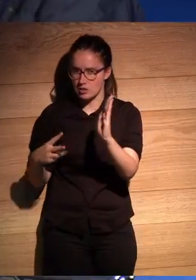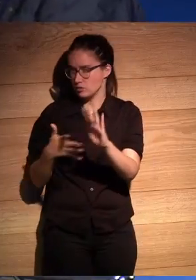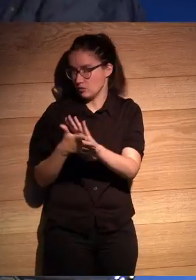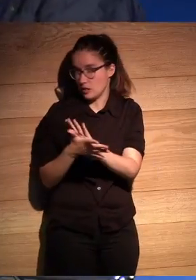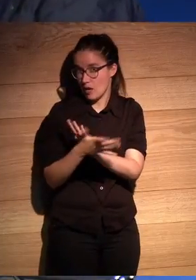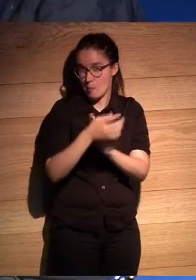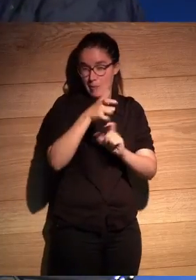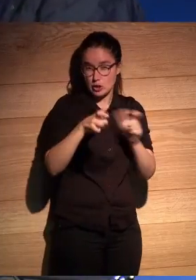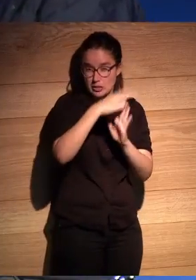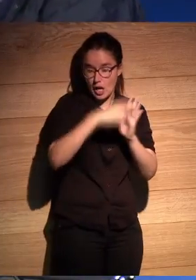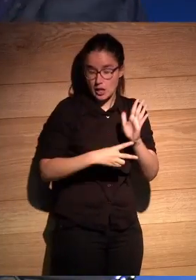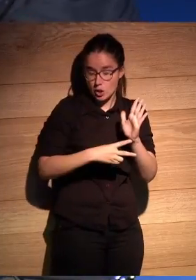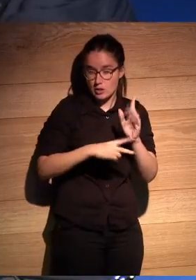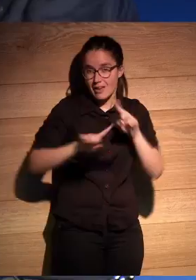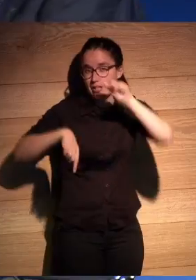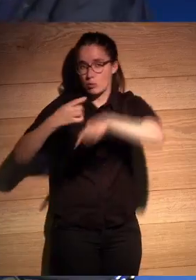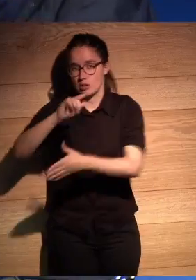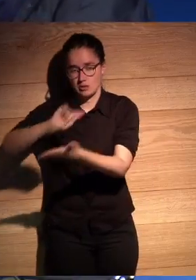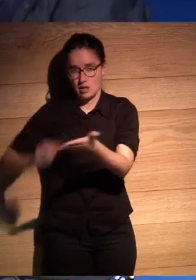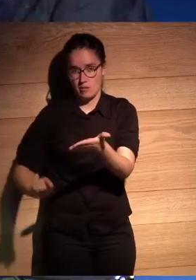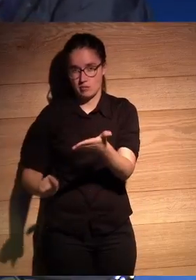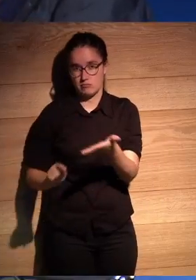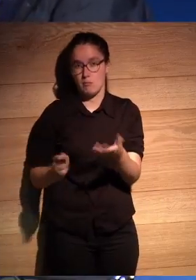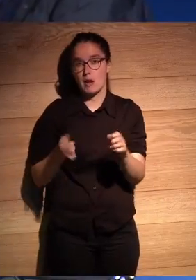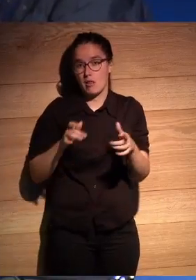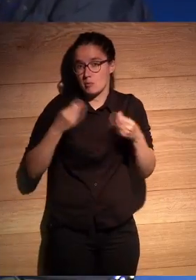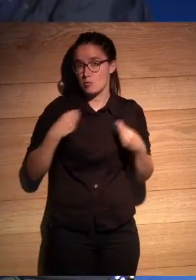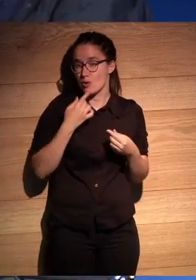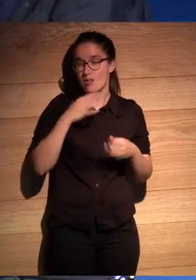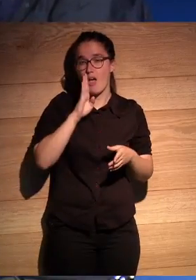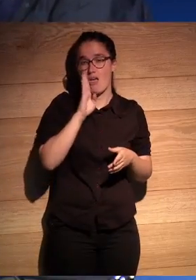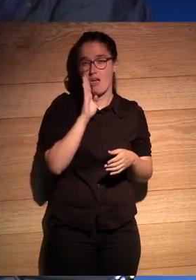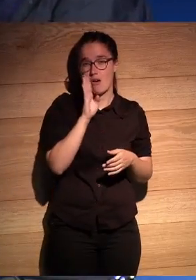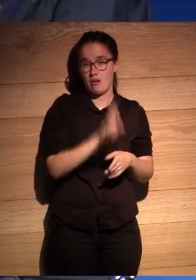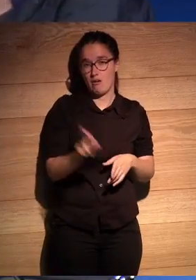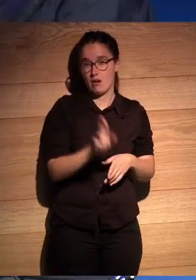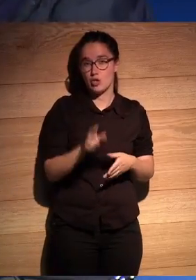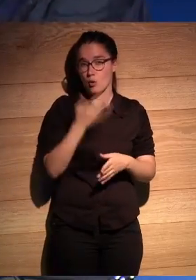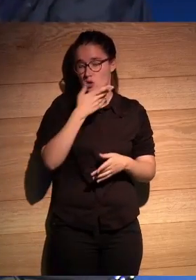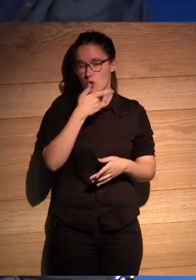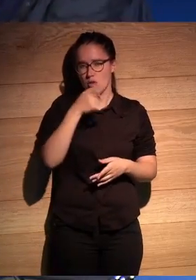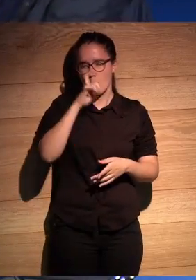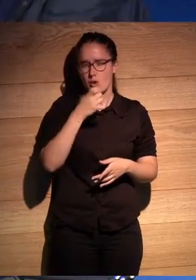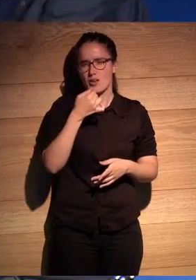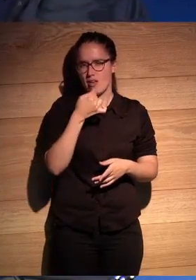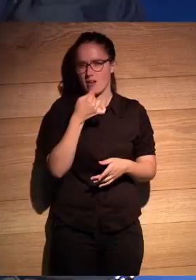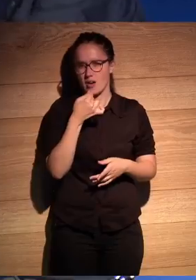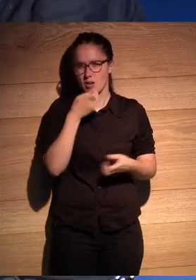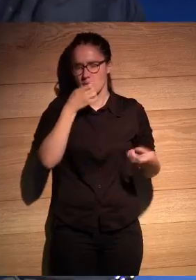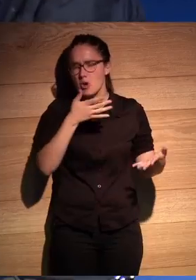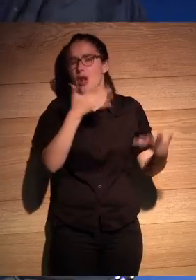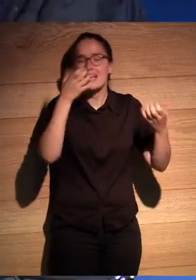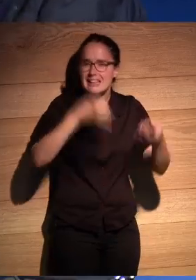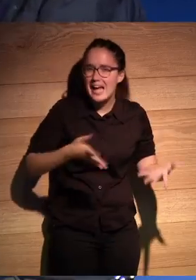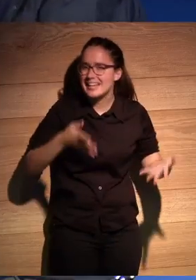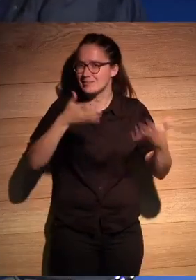básicamente ¿no? y la impresión que te daba era esta ¿no? que volviendo a que te decía antes ¿no? yo el día que lo conocí me acuerdo que fui y dije bueno Roberto no sé qué cosa